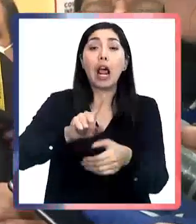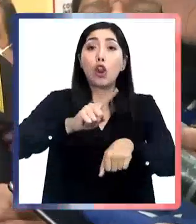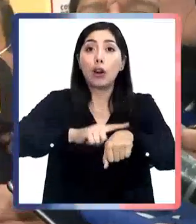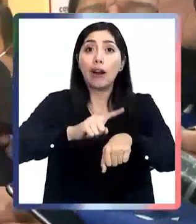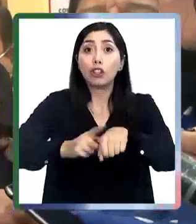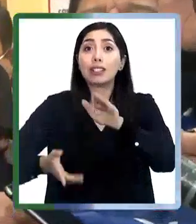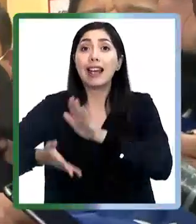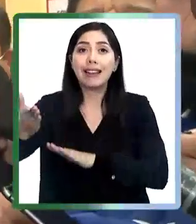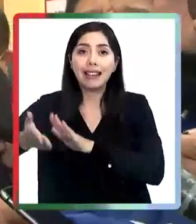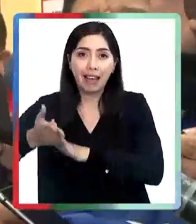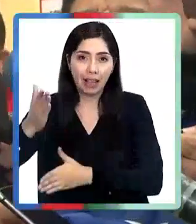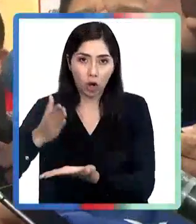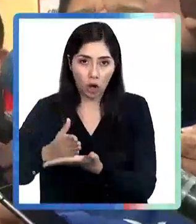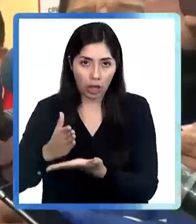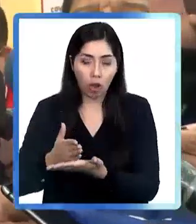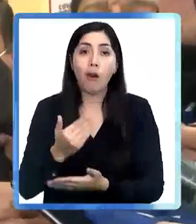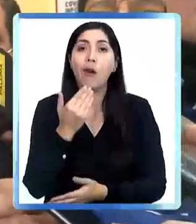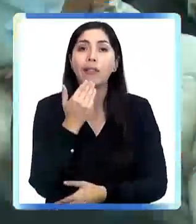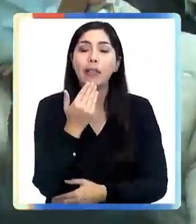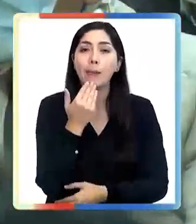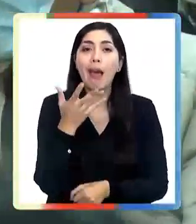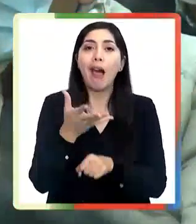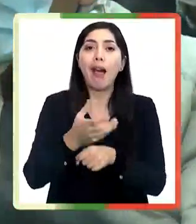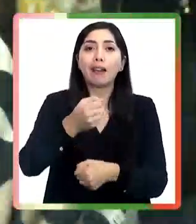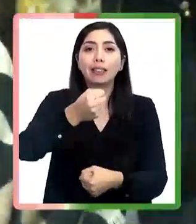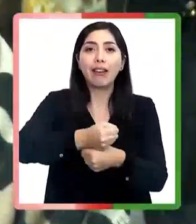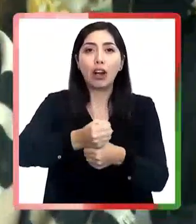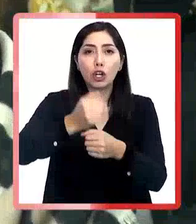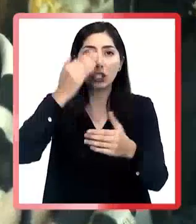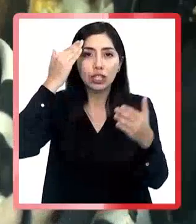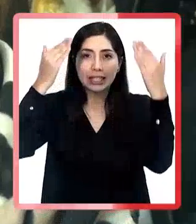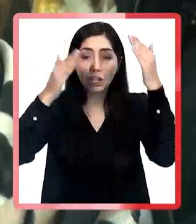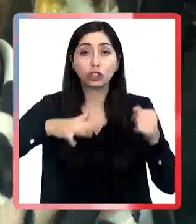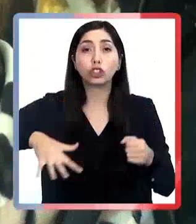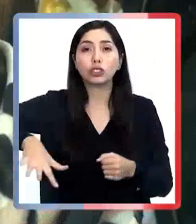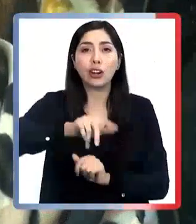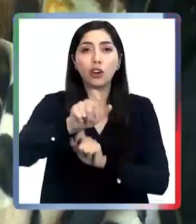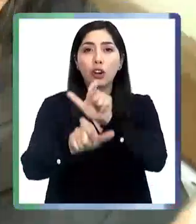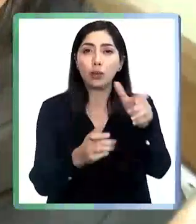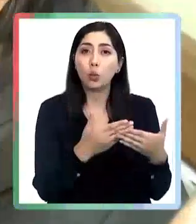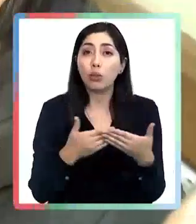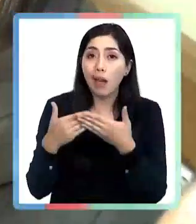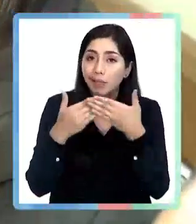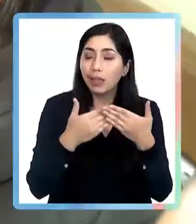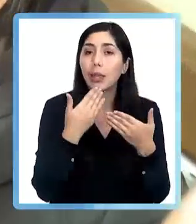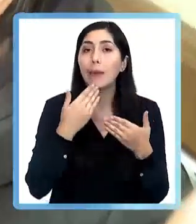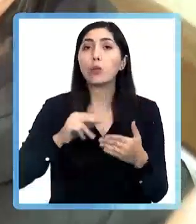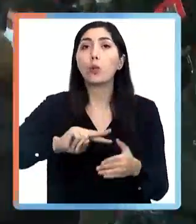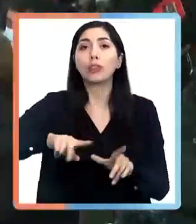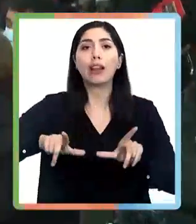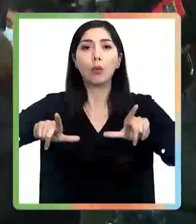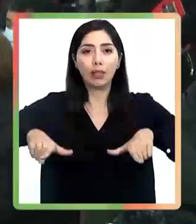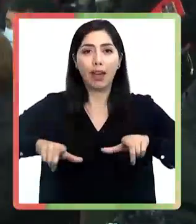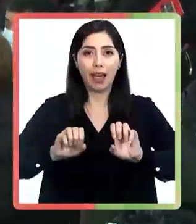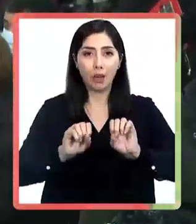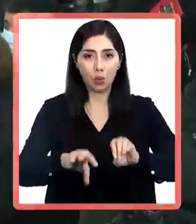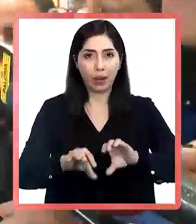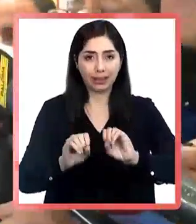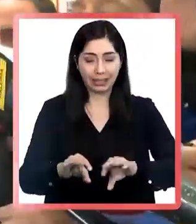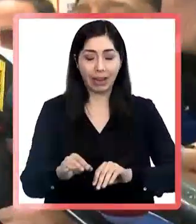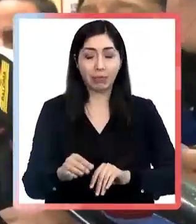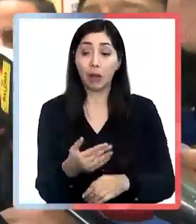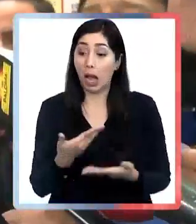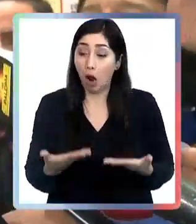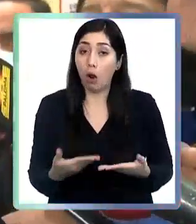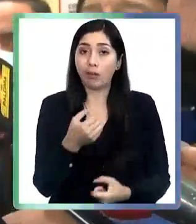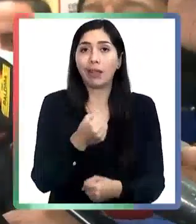establecimientos educacionales. También se realizará un eje de trabajo psicosocial con nuestros alumnos y también con nuestra comunidad educativa y